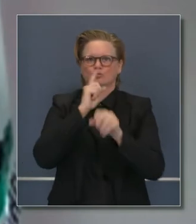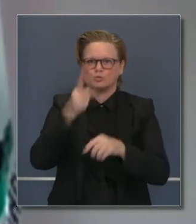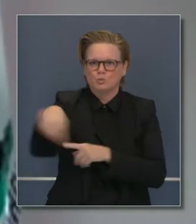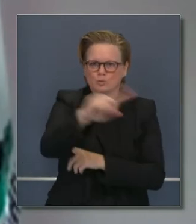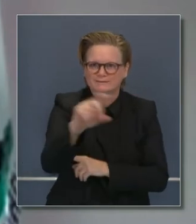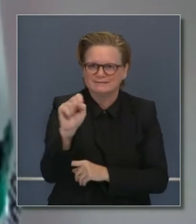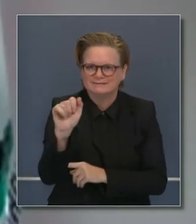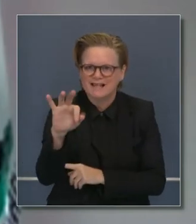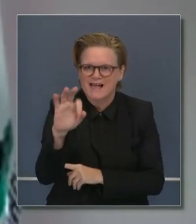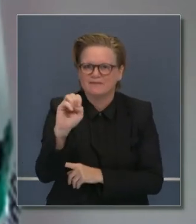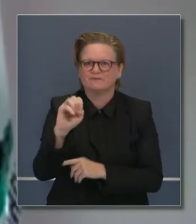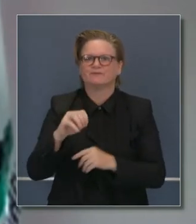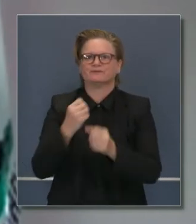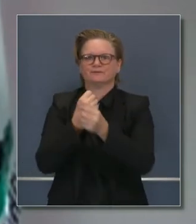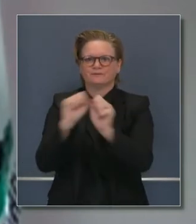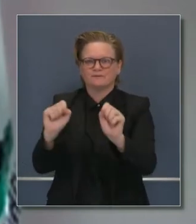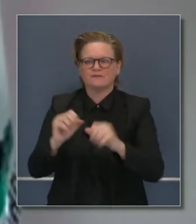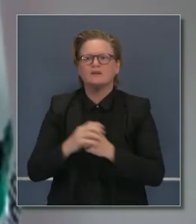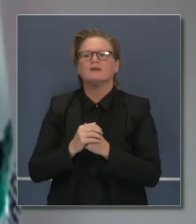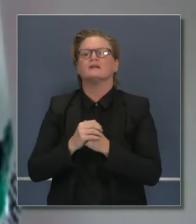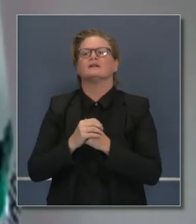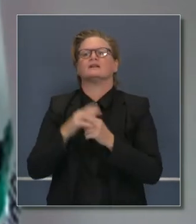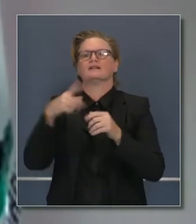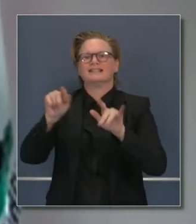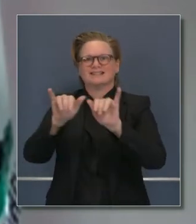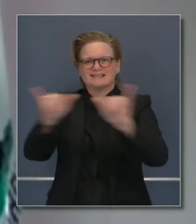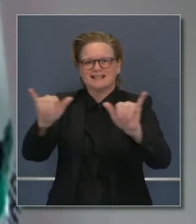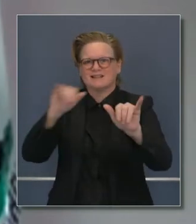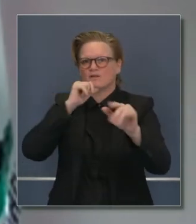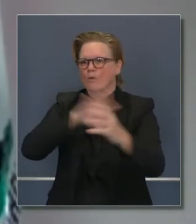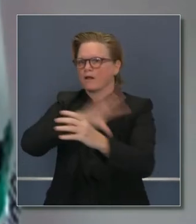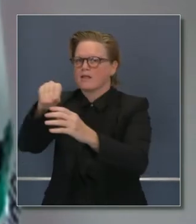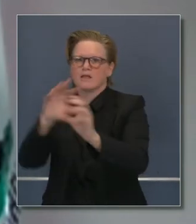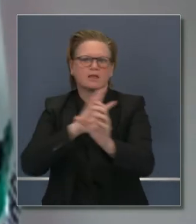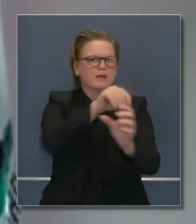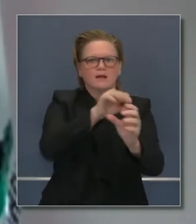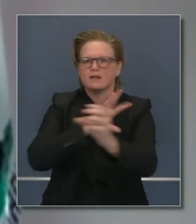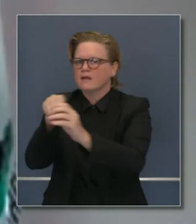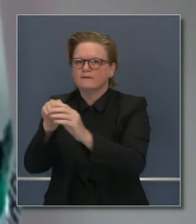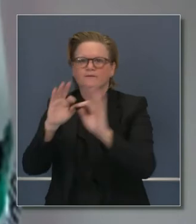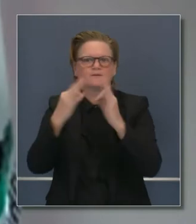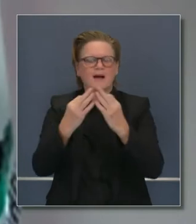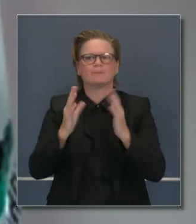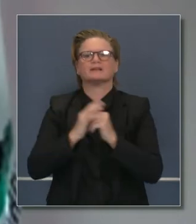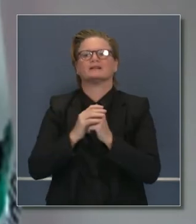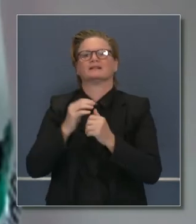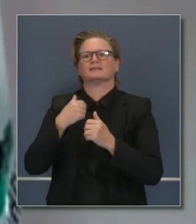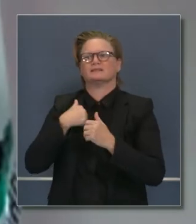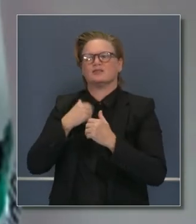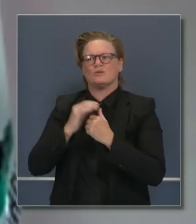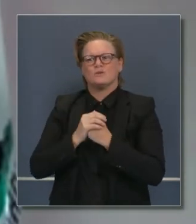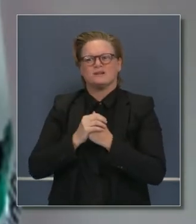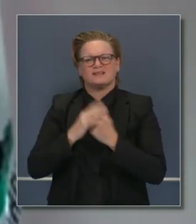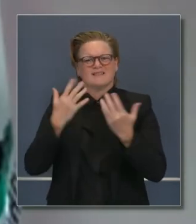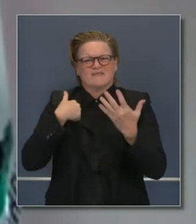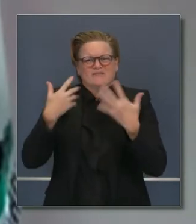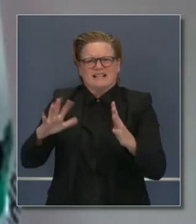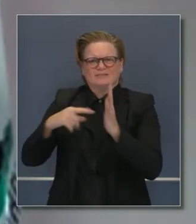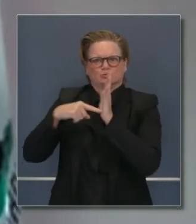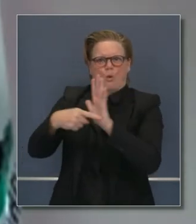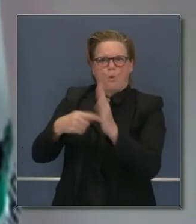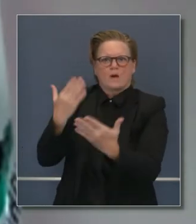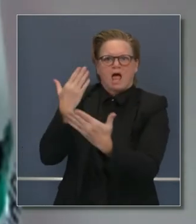más y que no sabe cuán vulnerable puede ser a COVID. Así que creo que la evidencia existe. Con